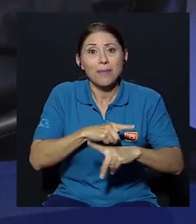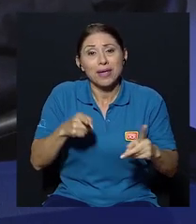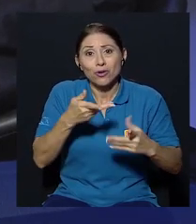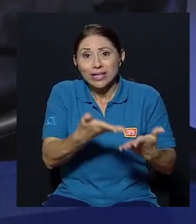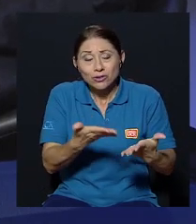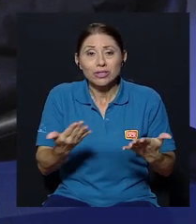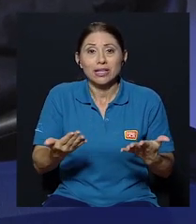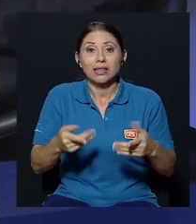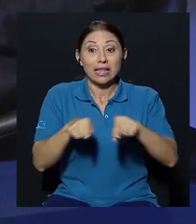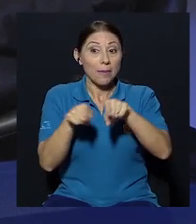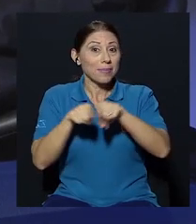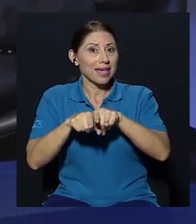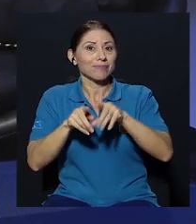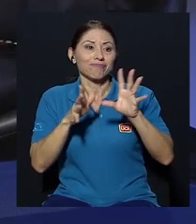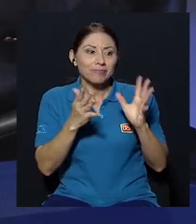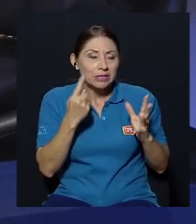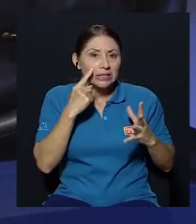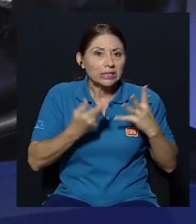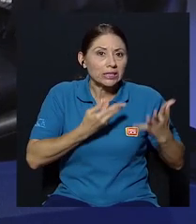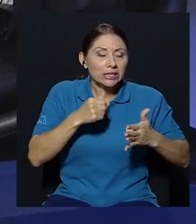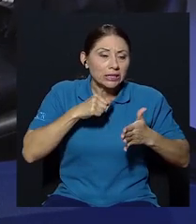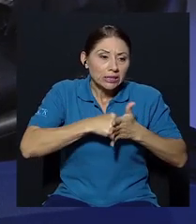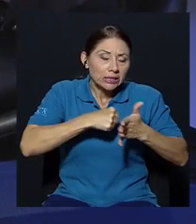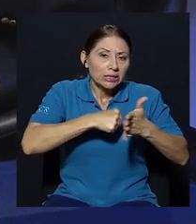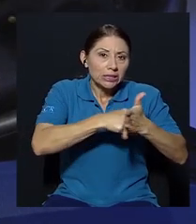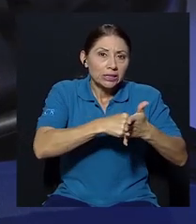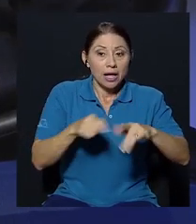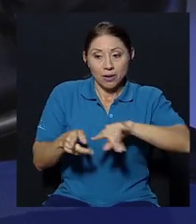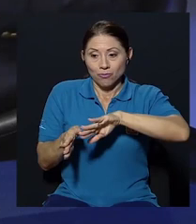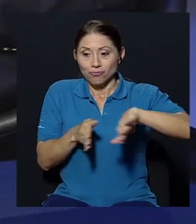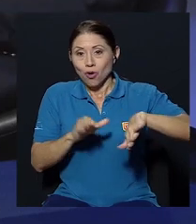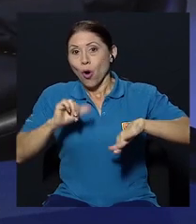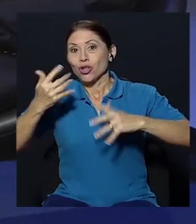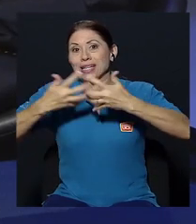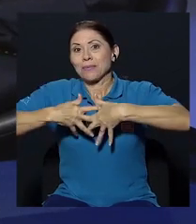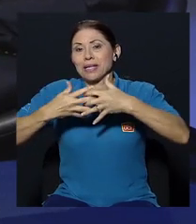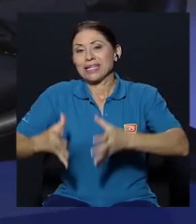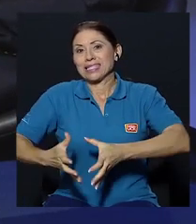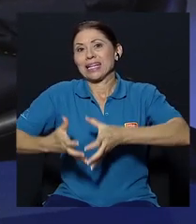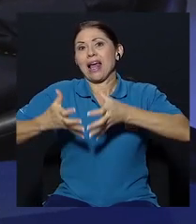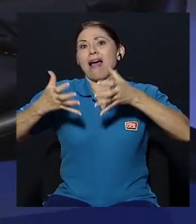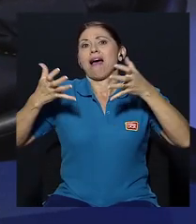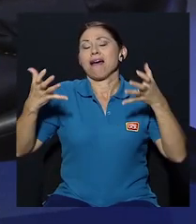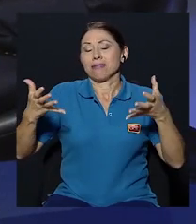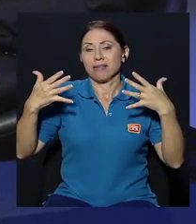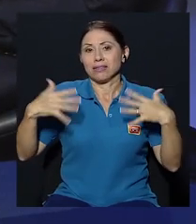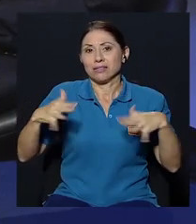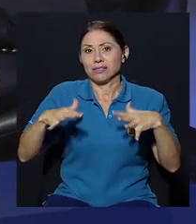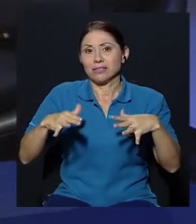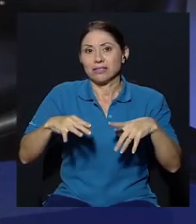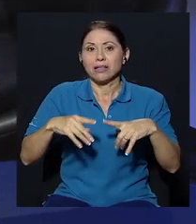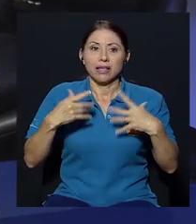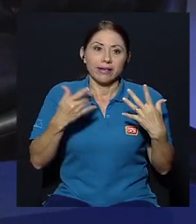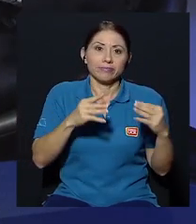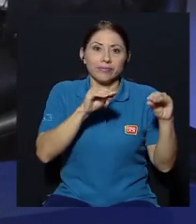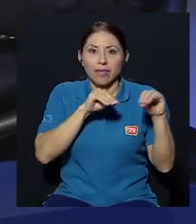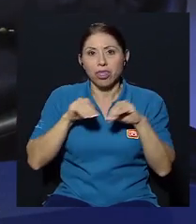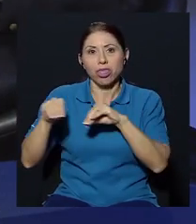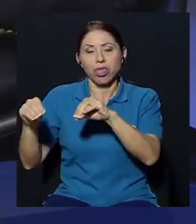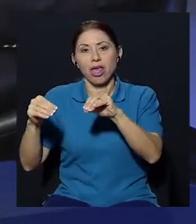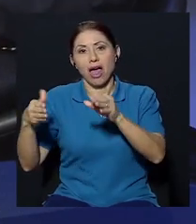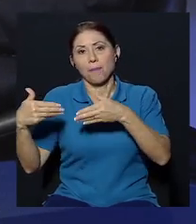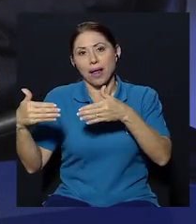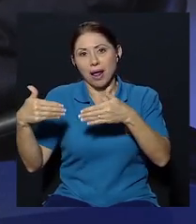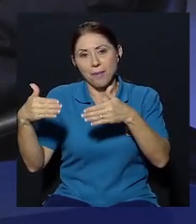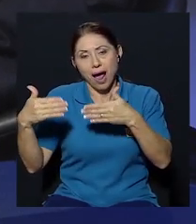otra evasión de grandes empresas muchas de las cuales se les hace difícil evadir porque son muy públicas pero si hay empresas que se van a Panamá